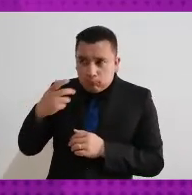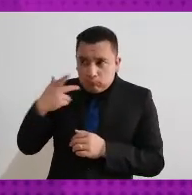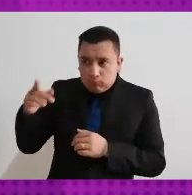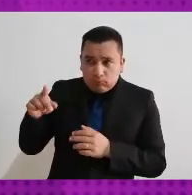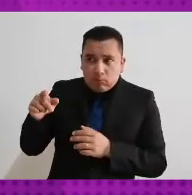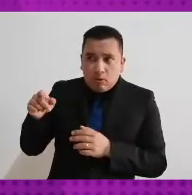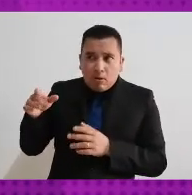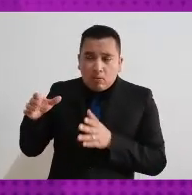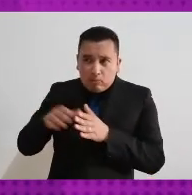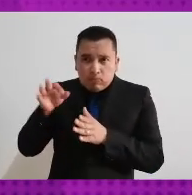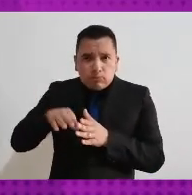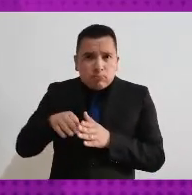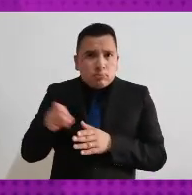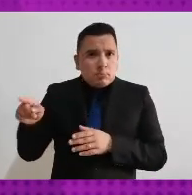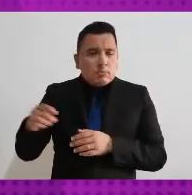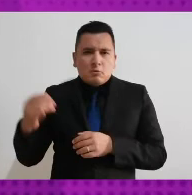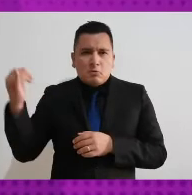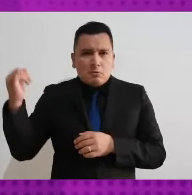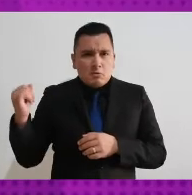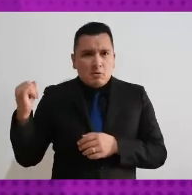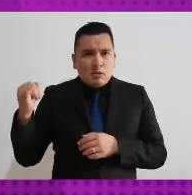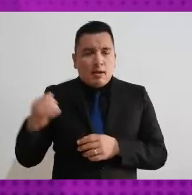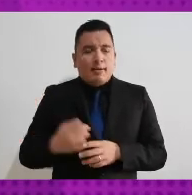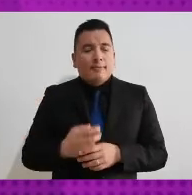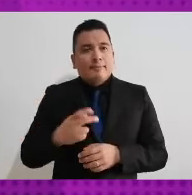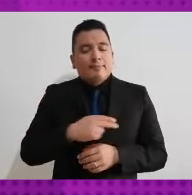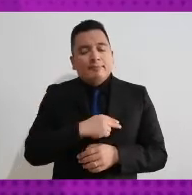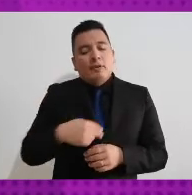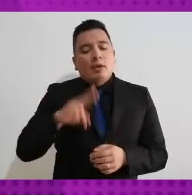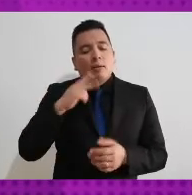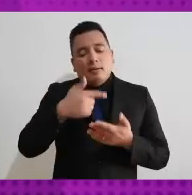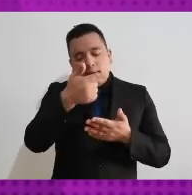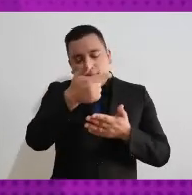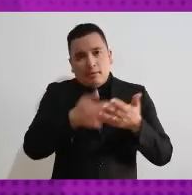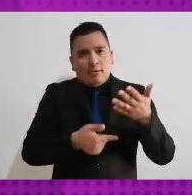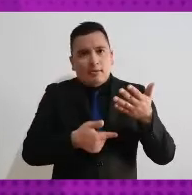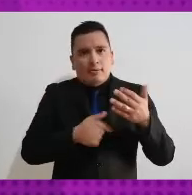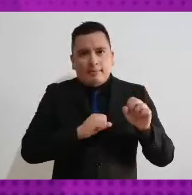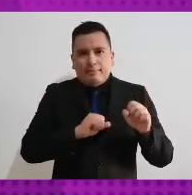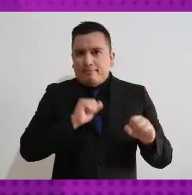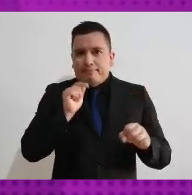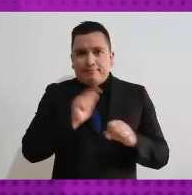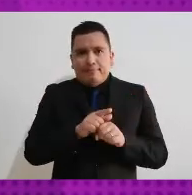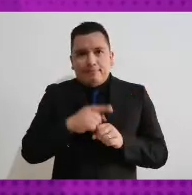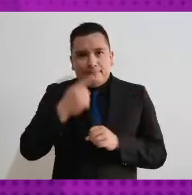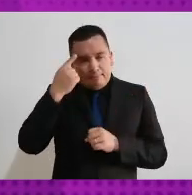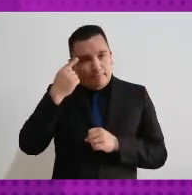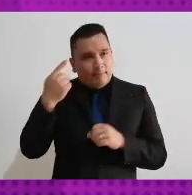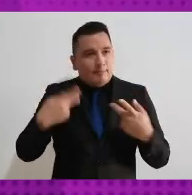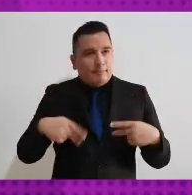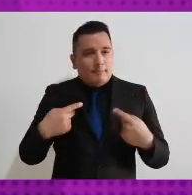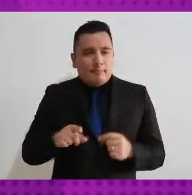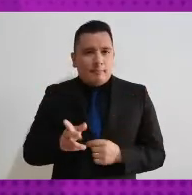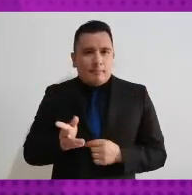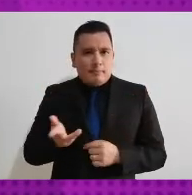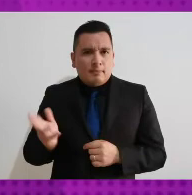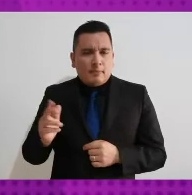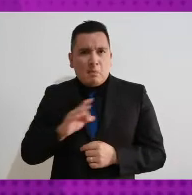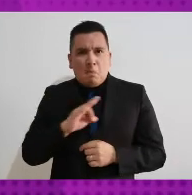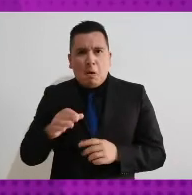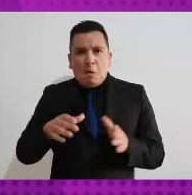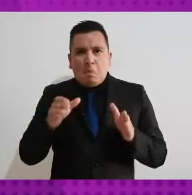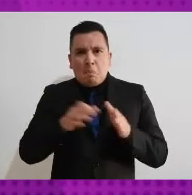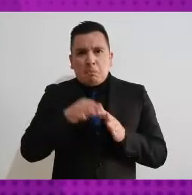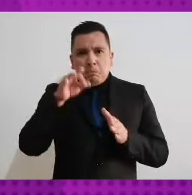ejercer su derecho a votar si dicen que sí con esto vamos a hacer esta lista nominal especial para que las personas puedan